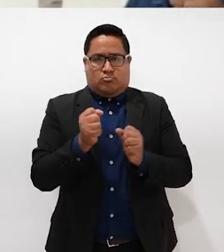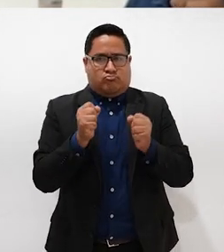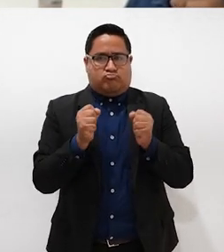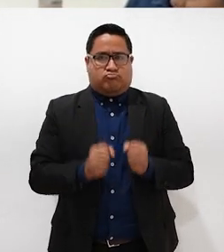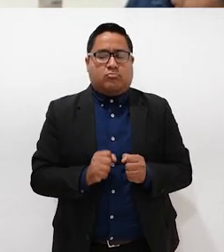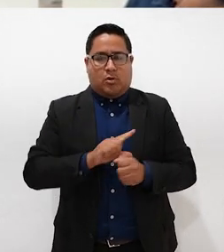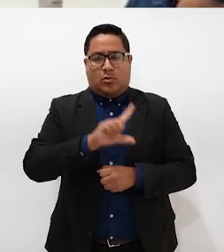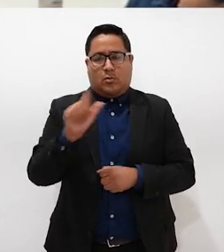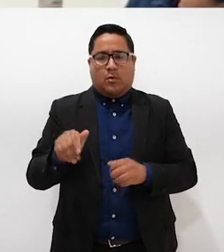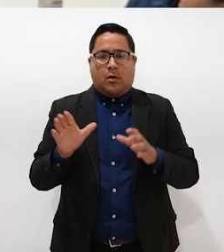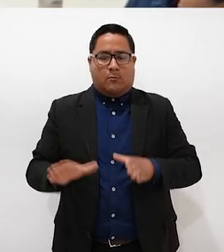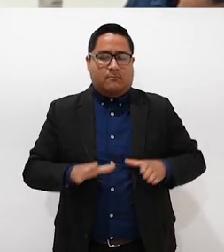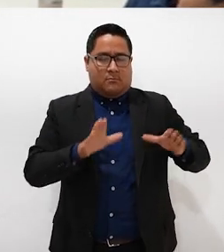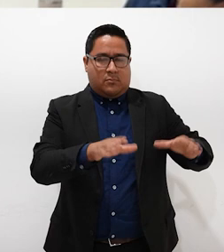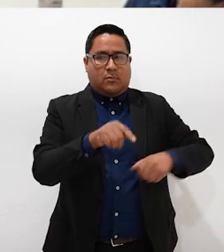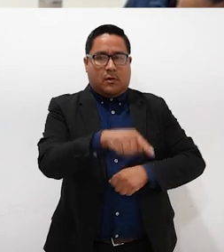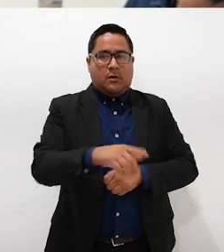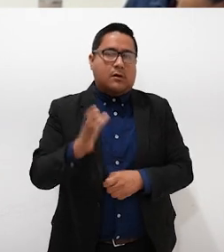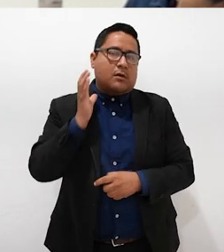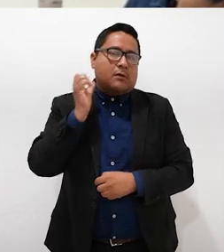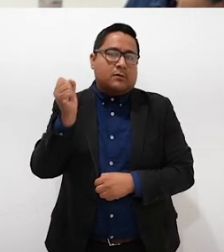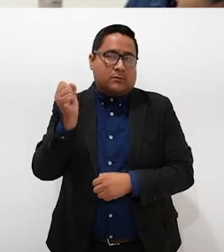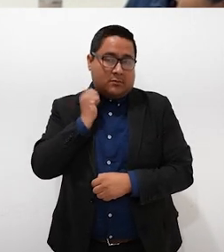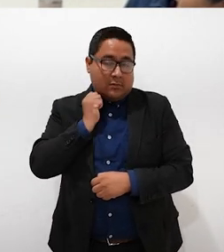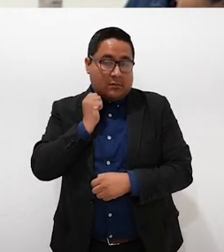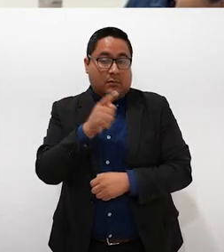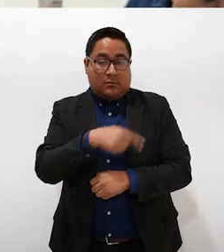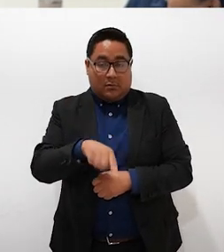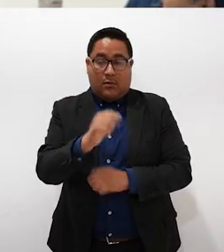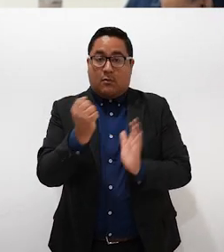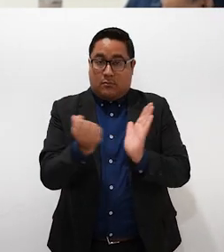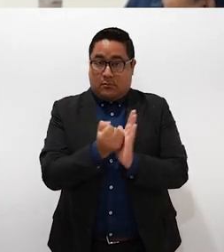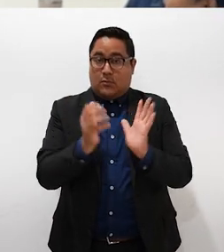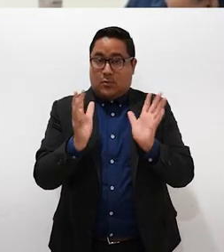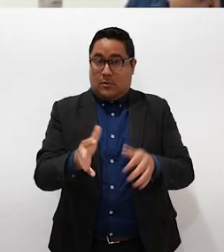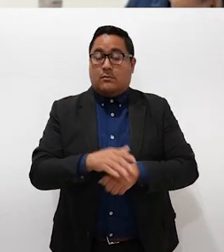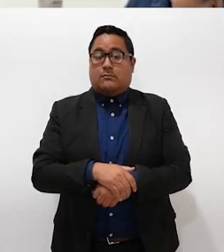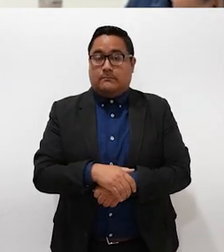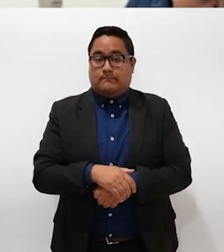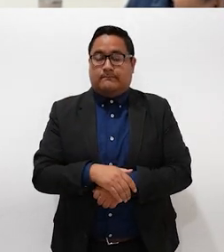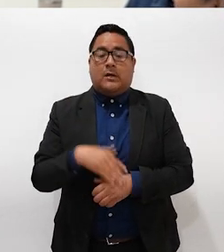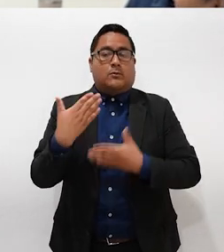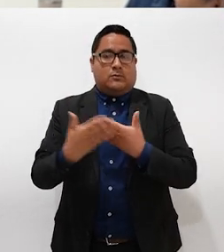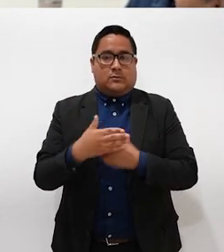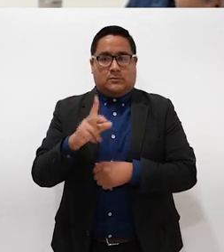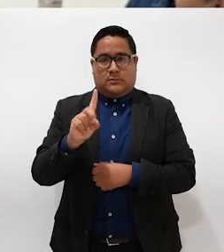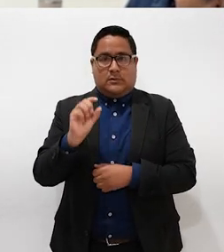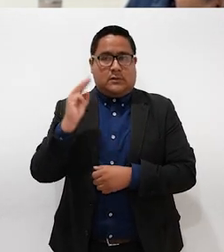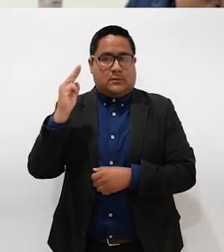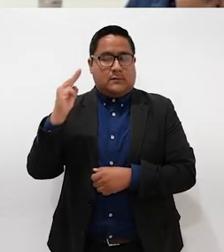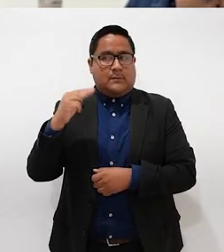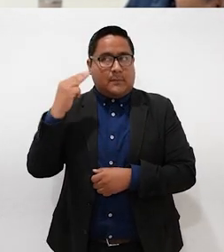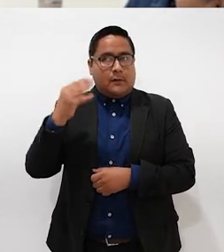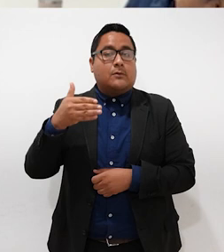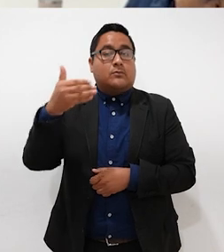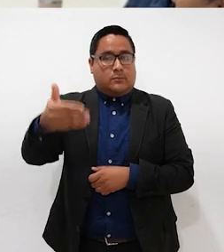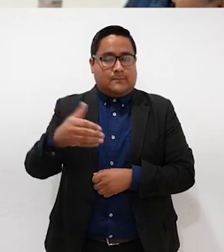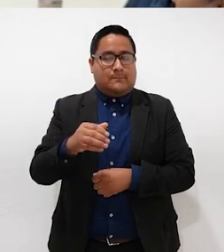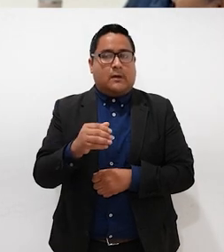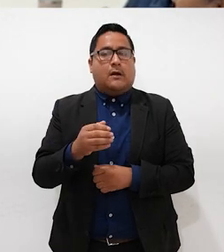que posteriormente pasó al Senado y que ya fue aprobado. El 30 de marzo se